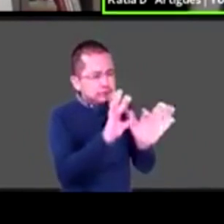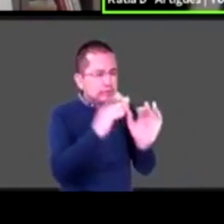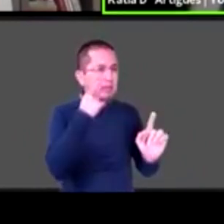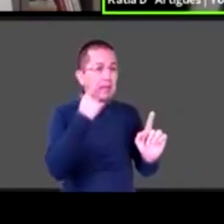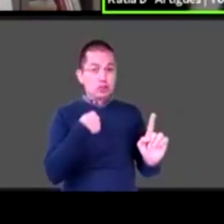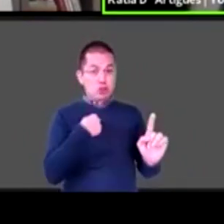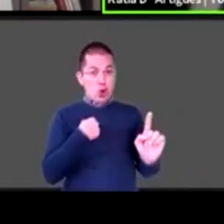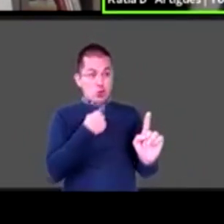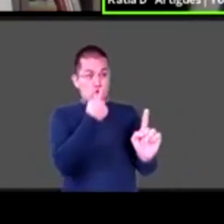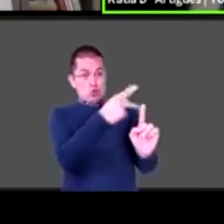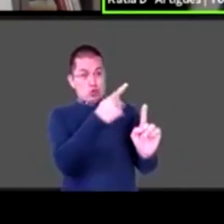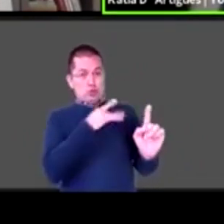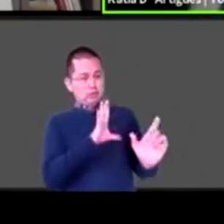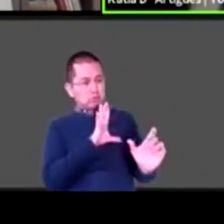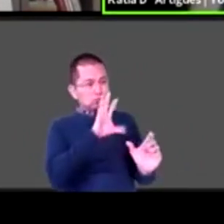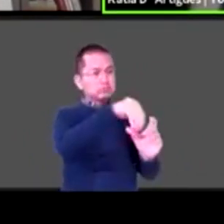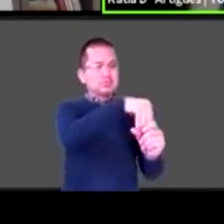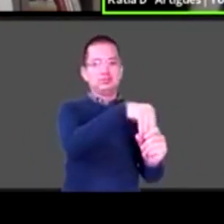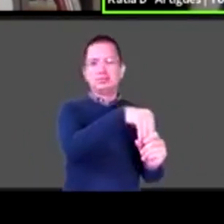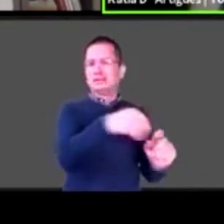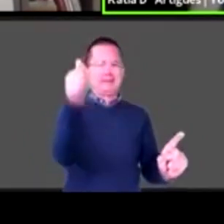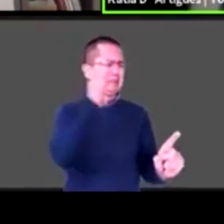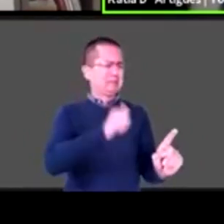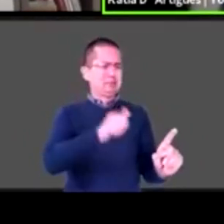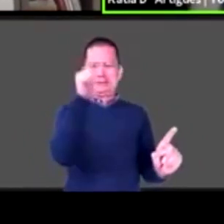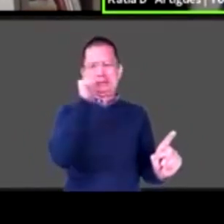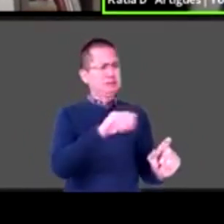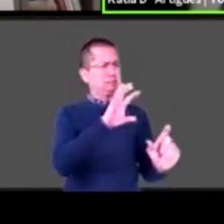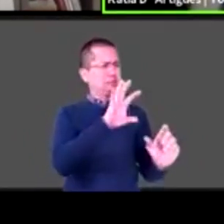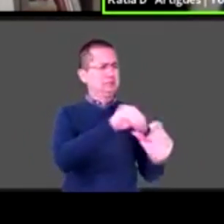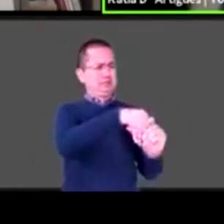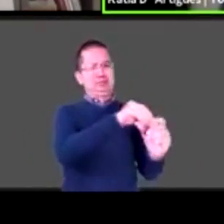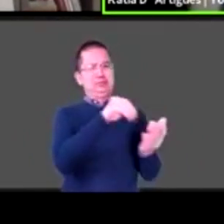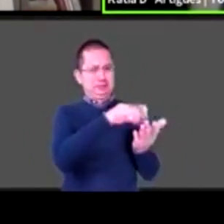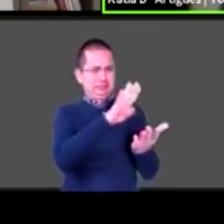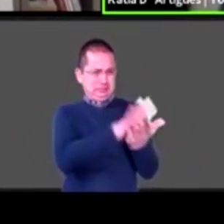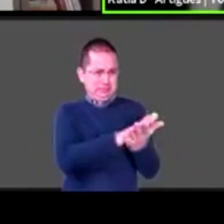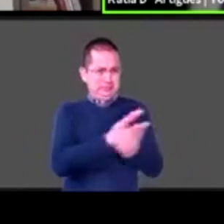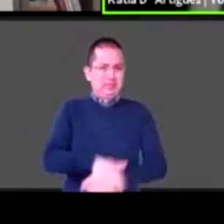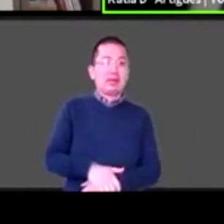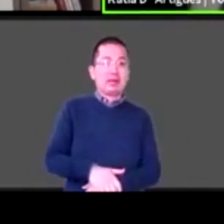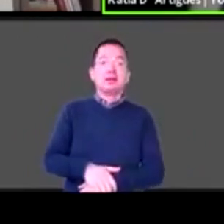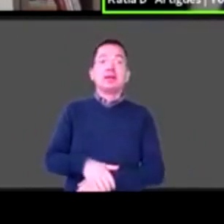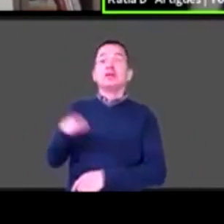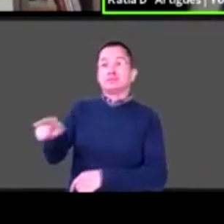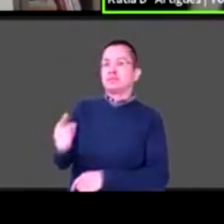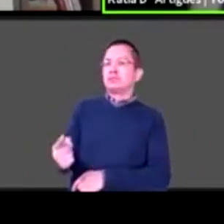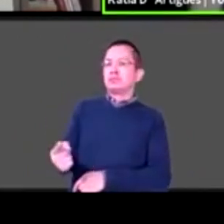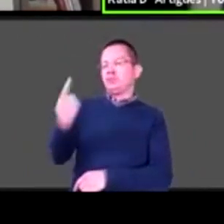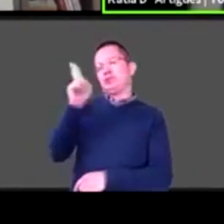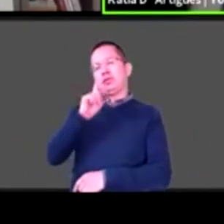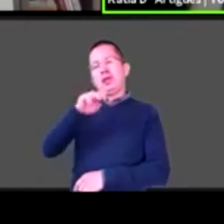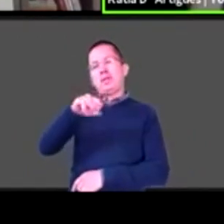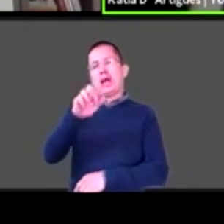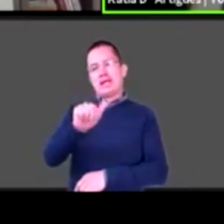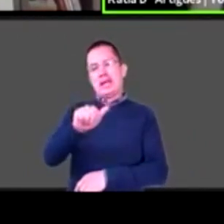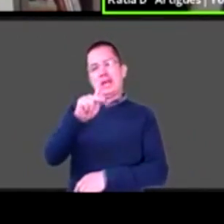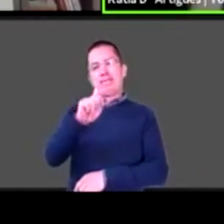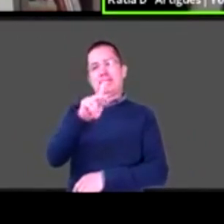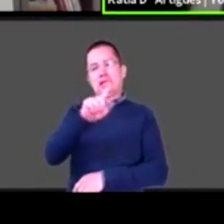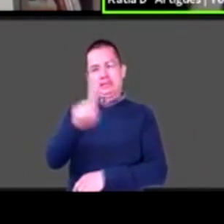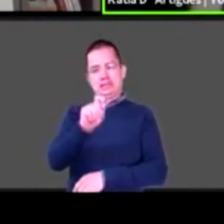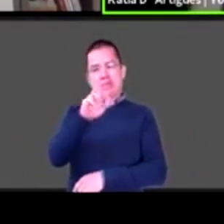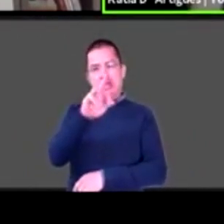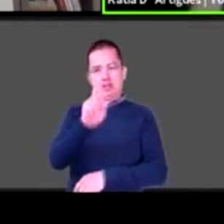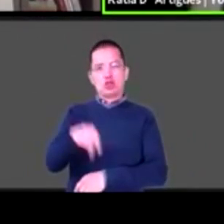mandado, sobre todo a Adriana Pérez Carrión de The Click. Hay varios recursos que, pues, lo subimos a yo también